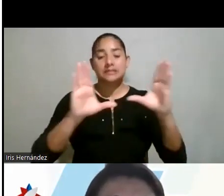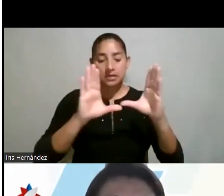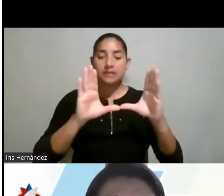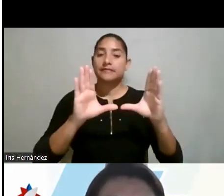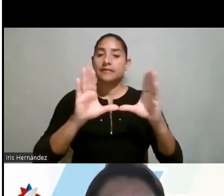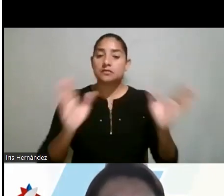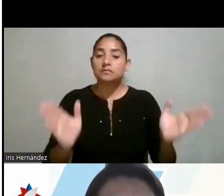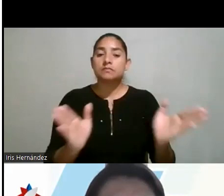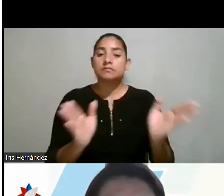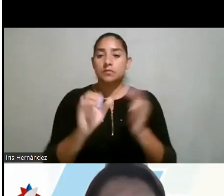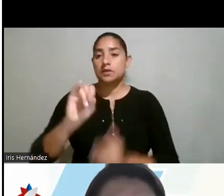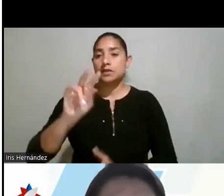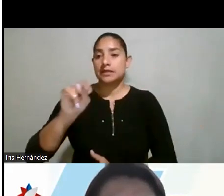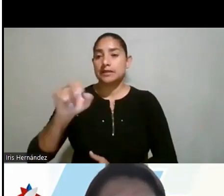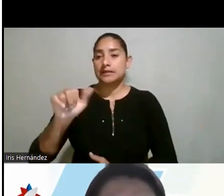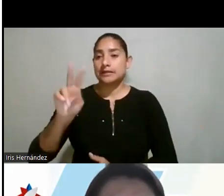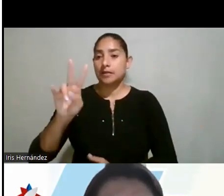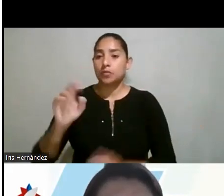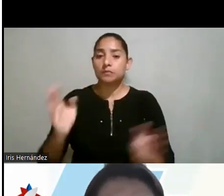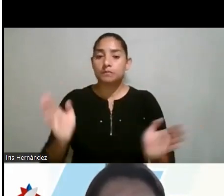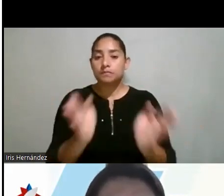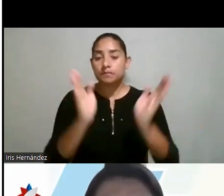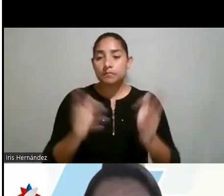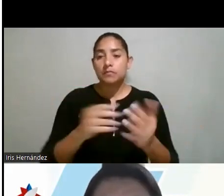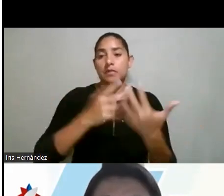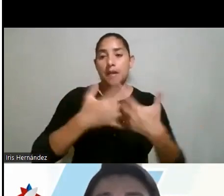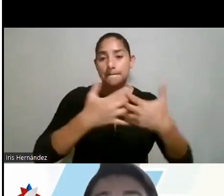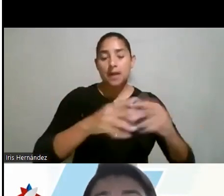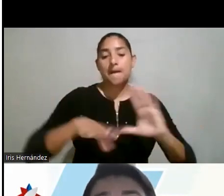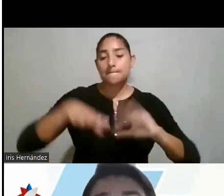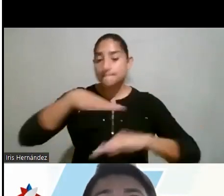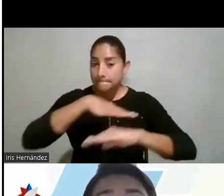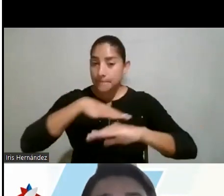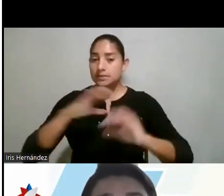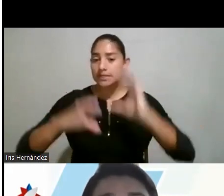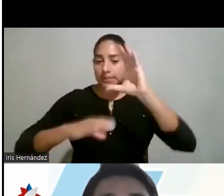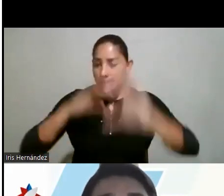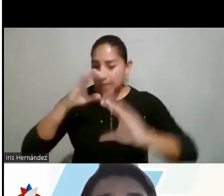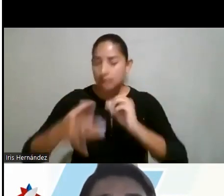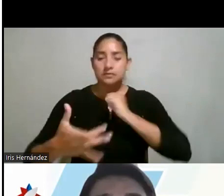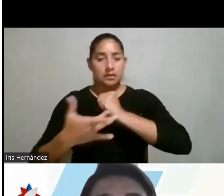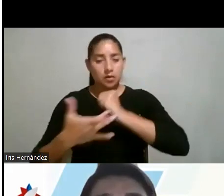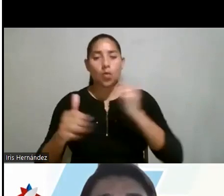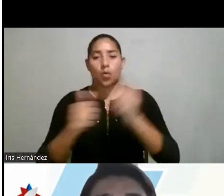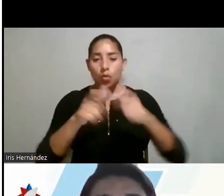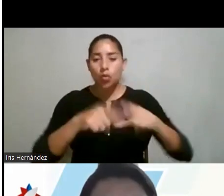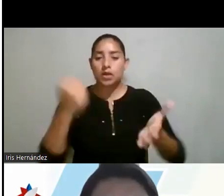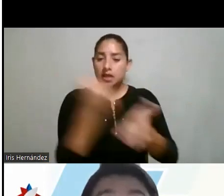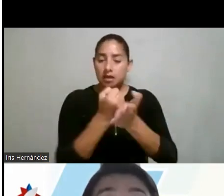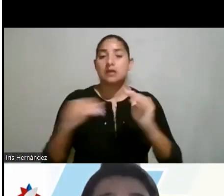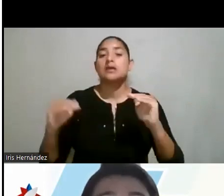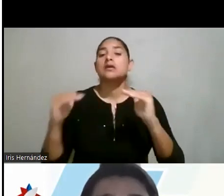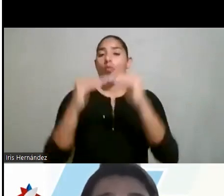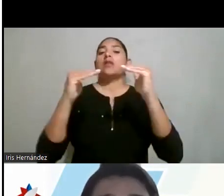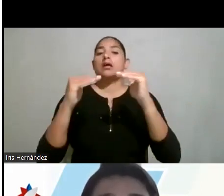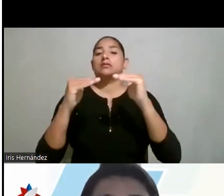INAMU, buscamos fomentarla en empresas de base científico-tecnológica de lugares con sello de igualdad, lugares